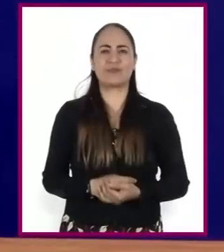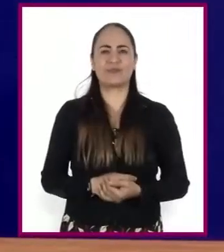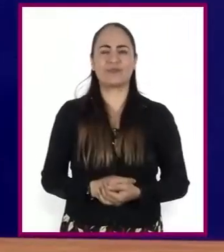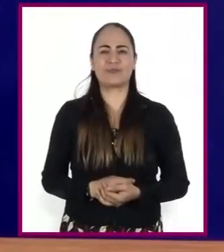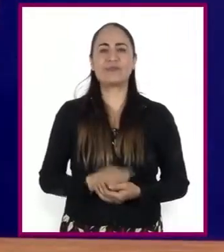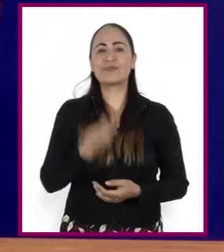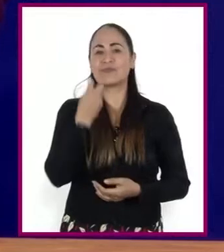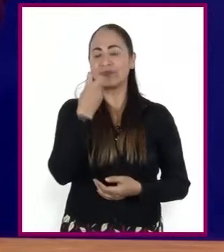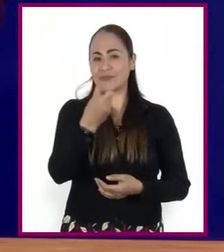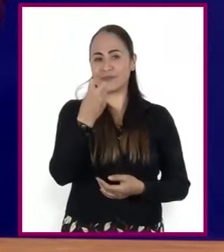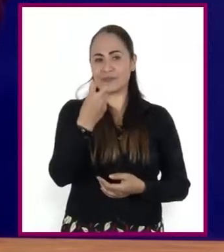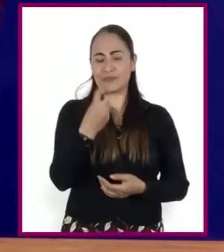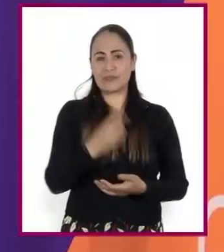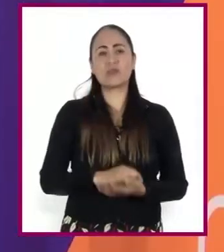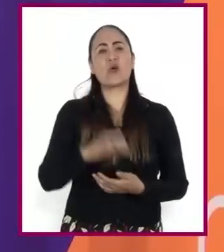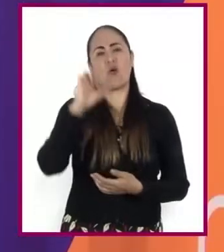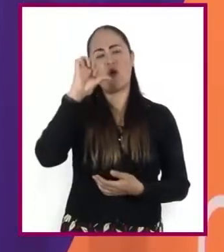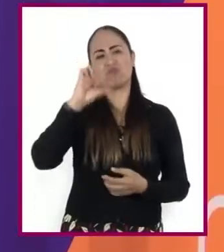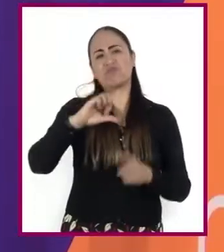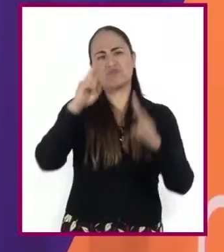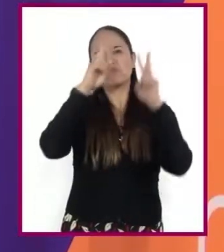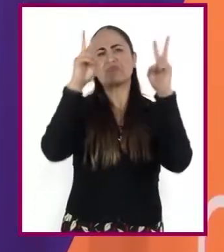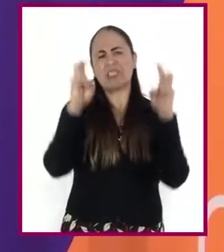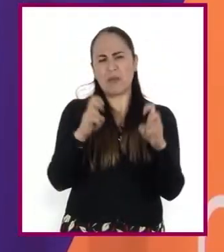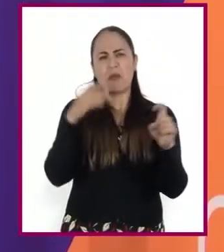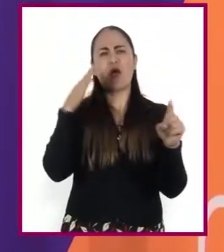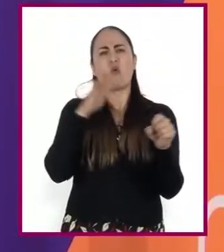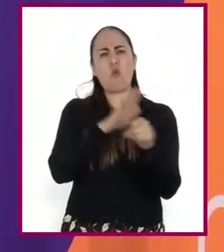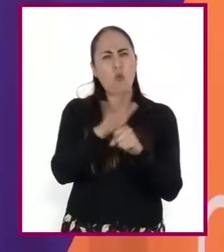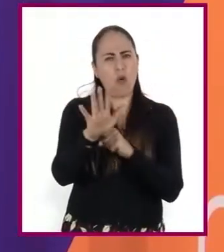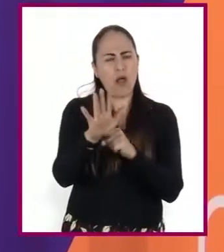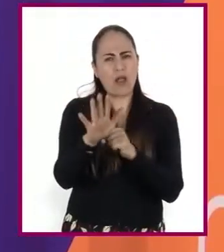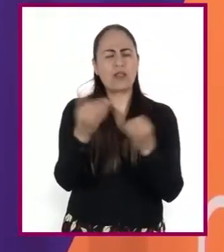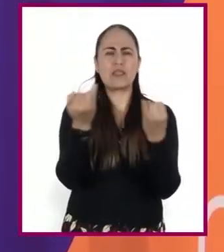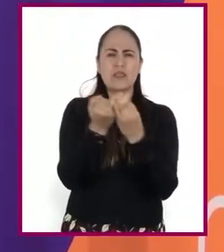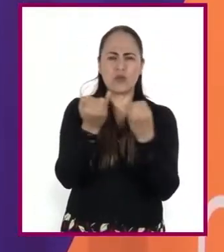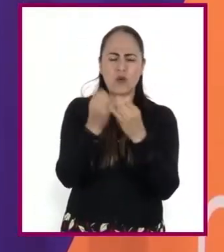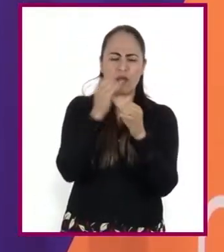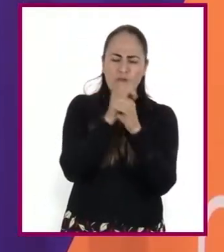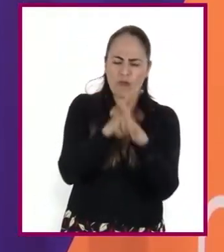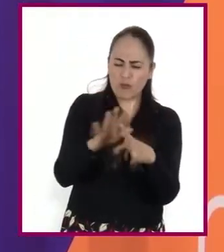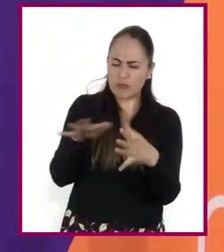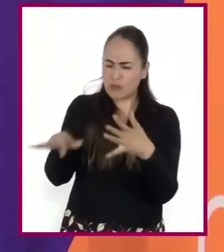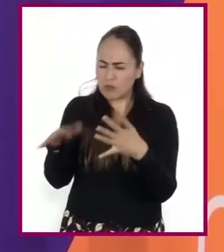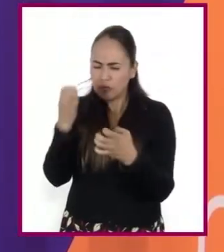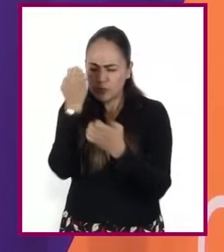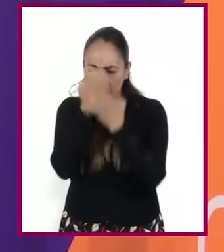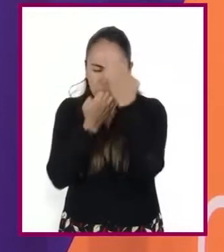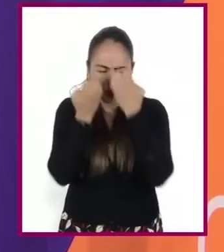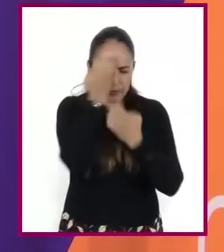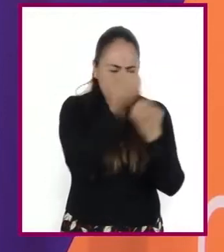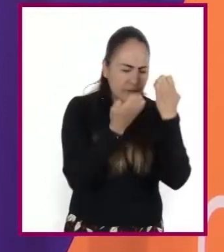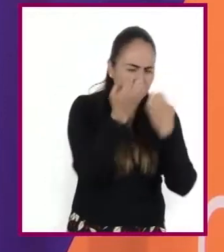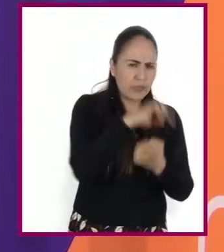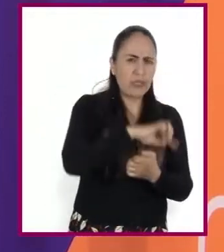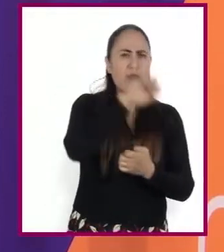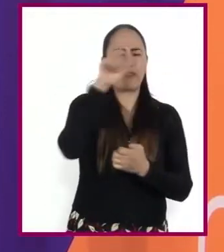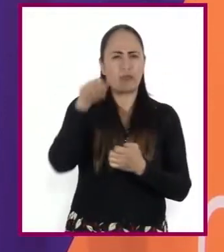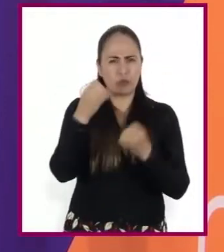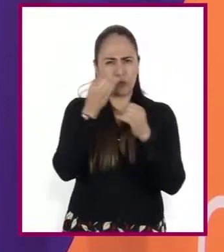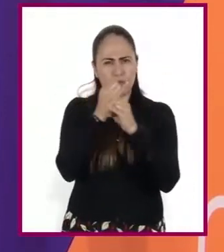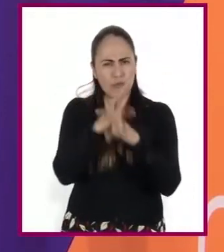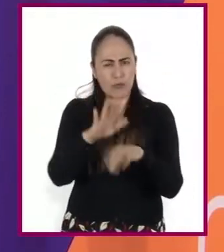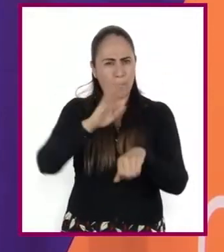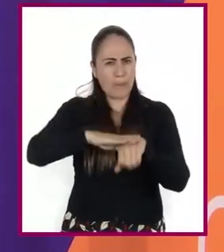tener en claro de qué será nuestro resumen, aprender a analizar la información que nos interesa y extraer la información que